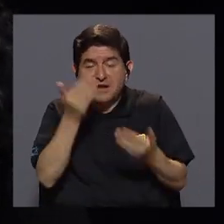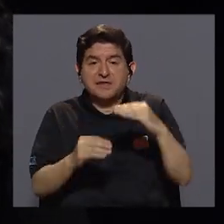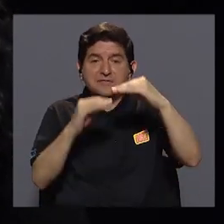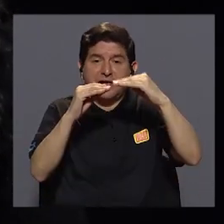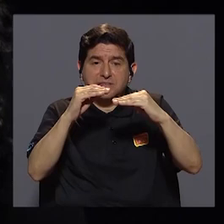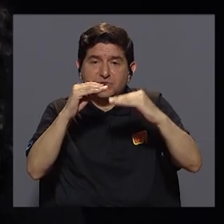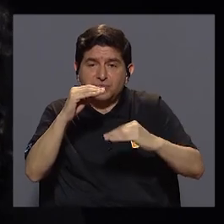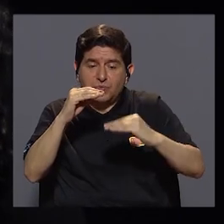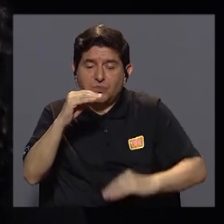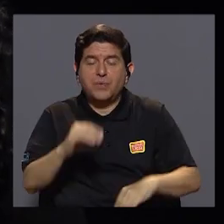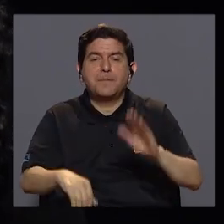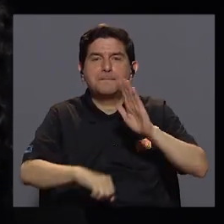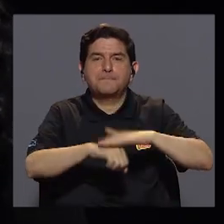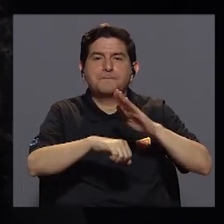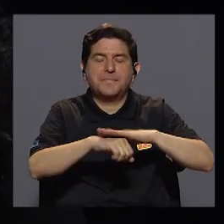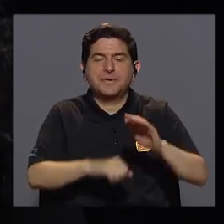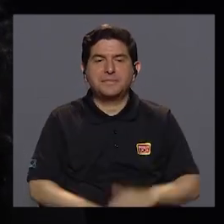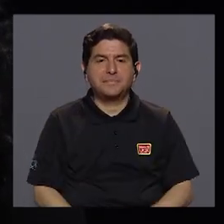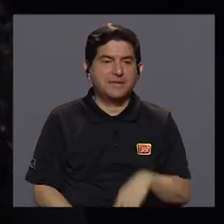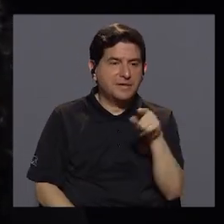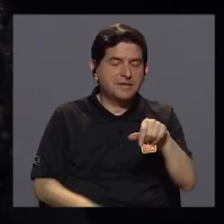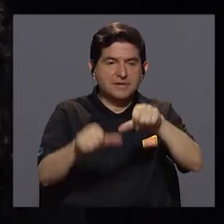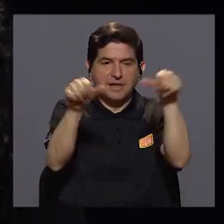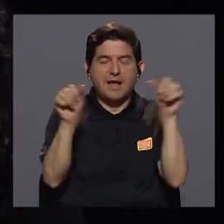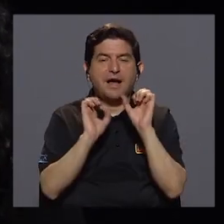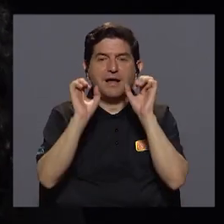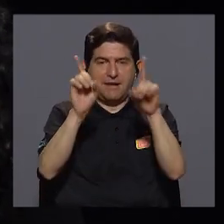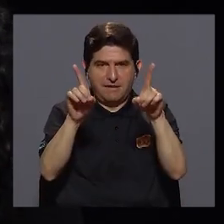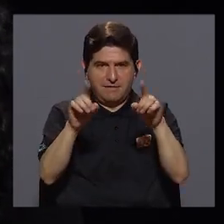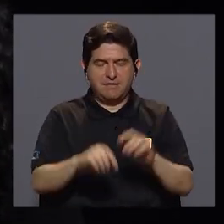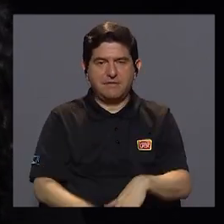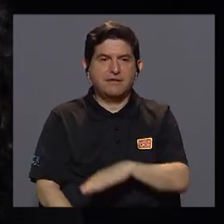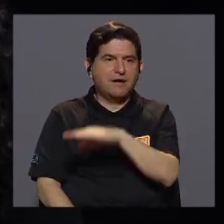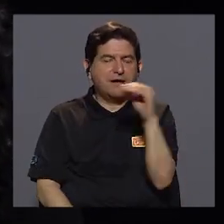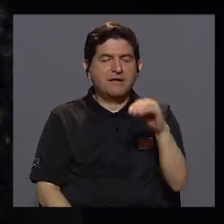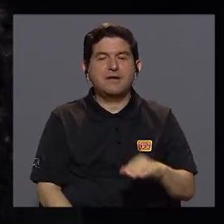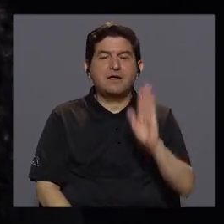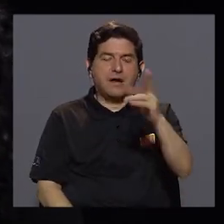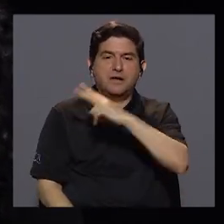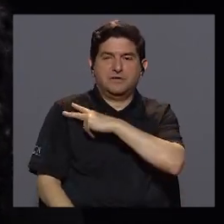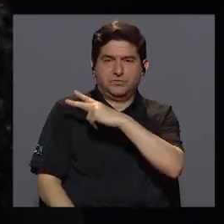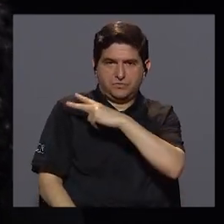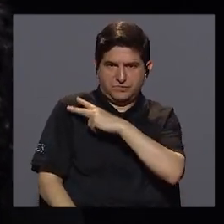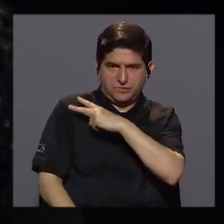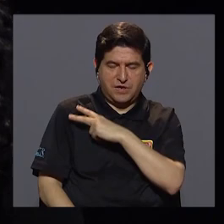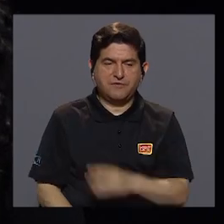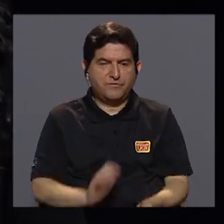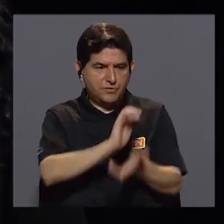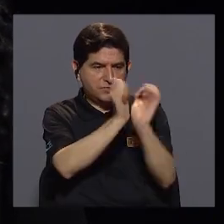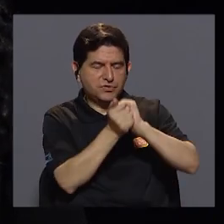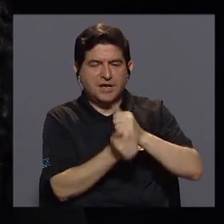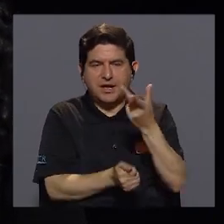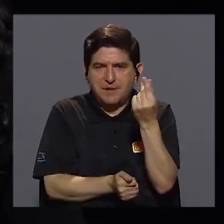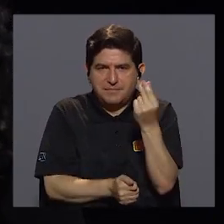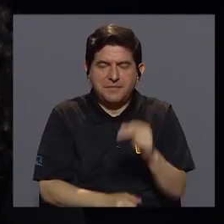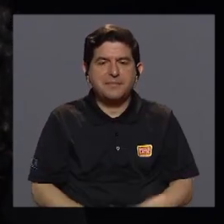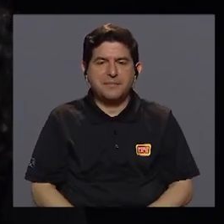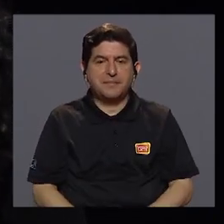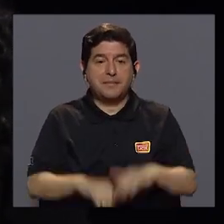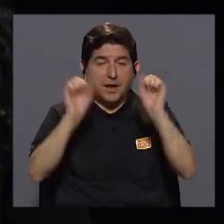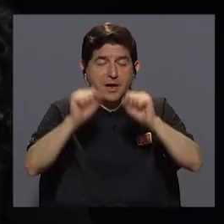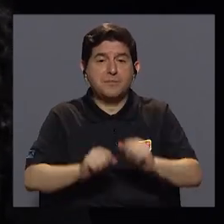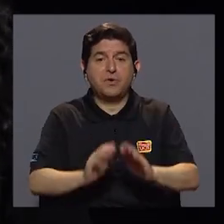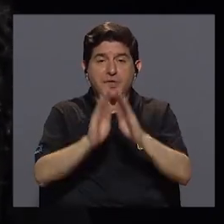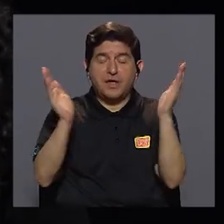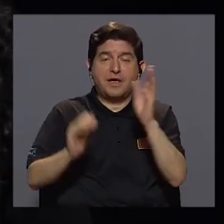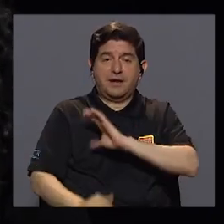cada vez menor. Esto le permite al sector educativo y a sus jerarcas reasignar recursos de forma tal que